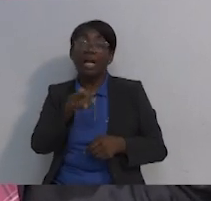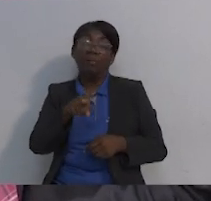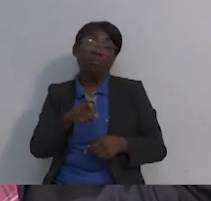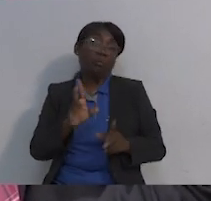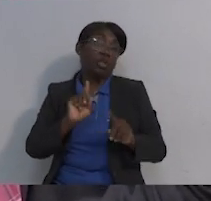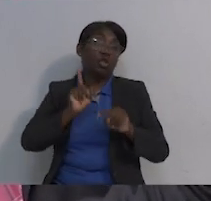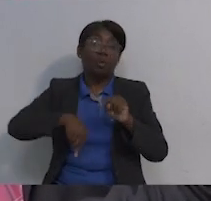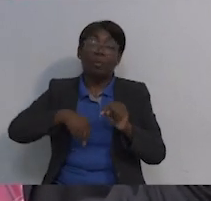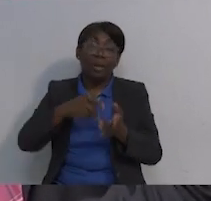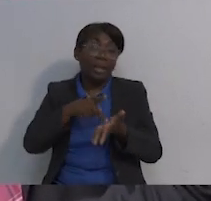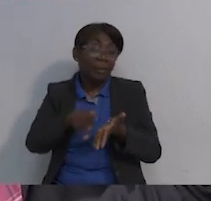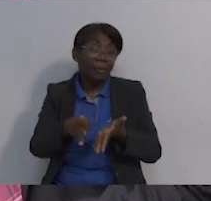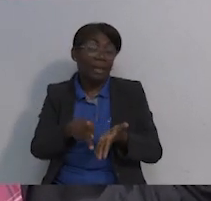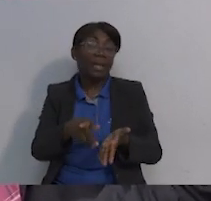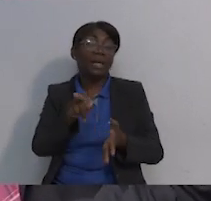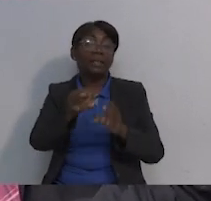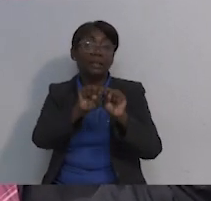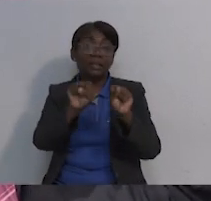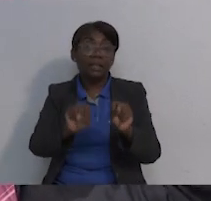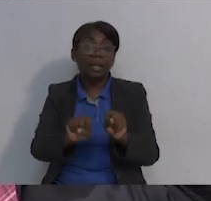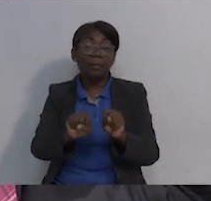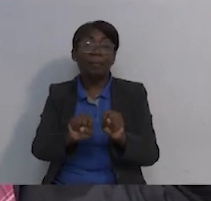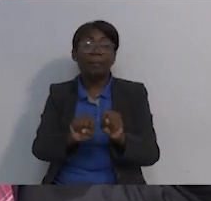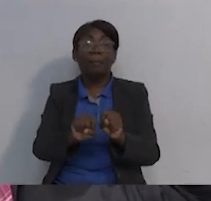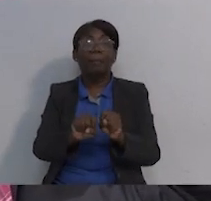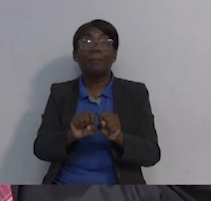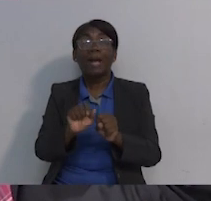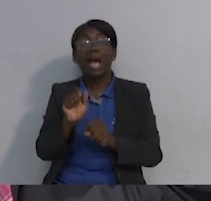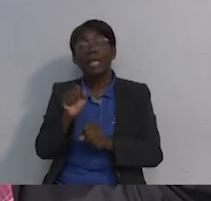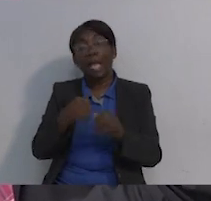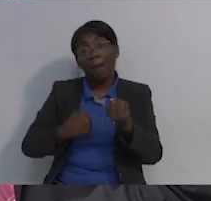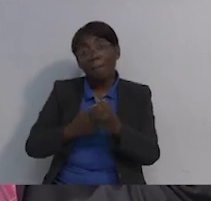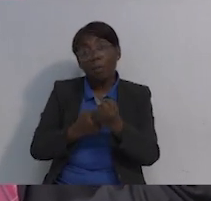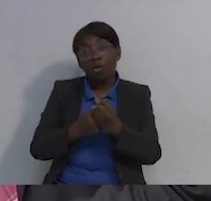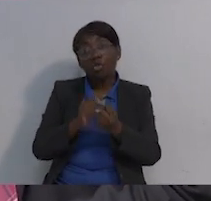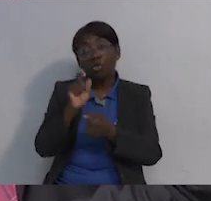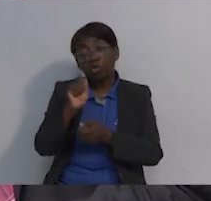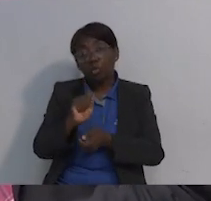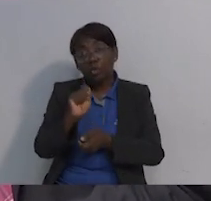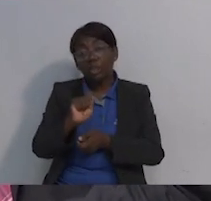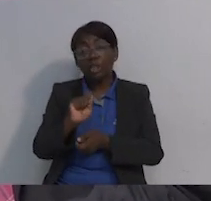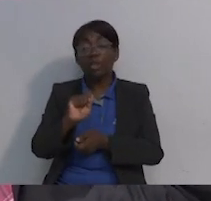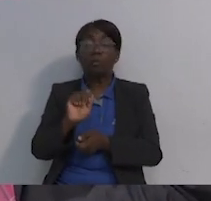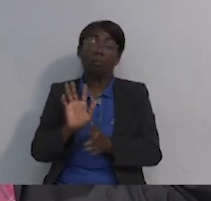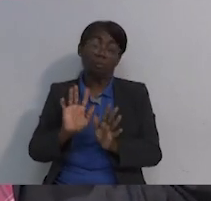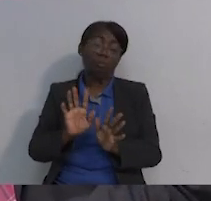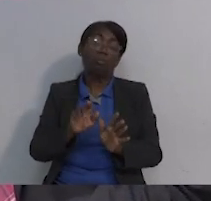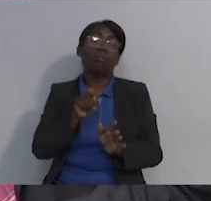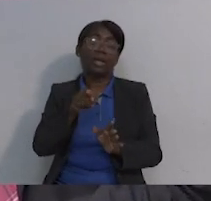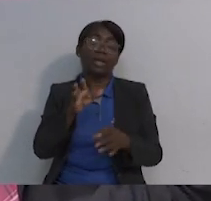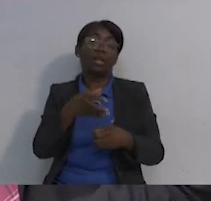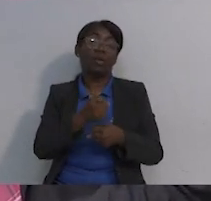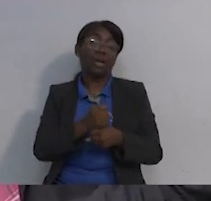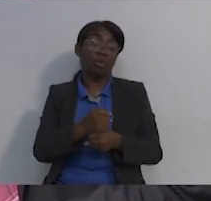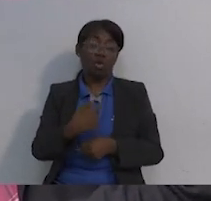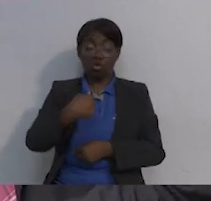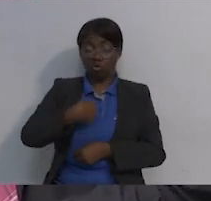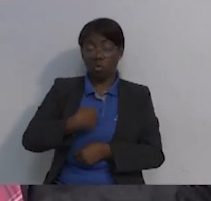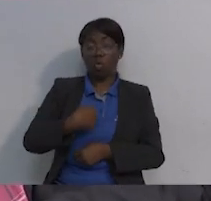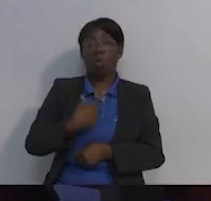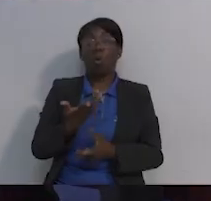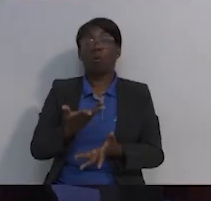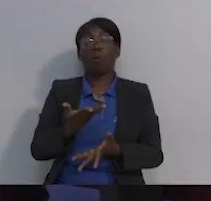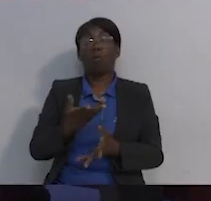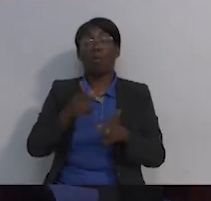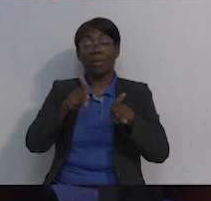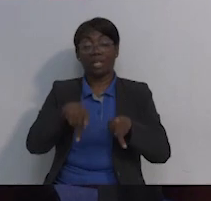si no los puede costear, pues también tienen el sistema de subsidio o de apoyo para que se los puedan realizar de igual manera,